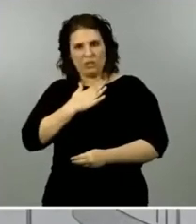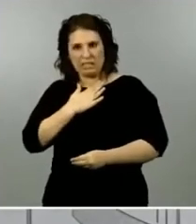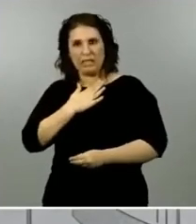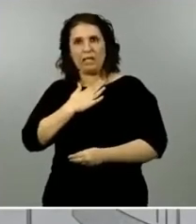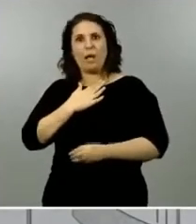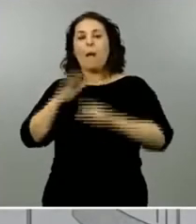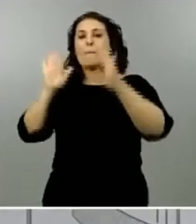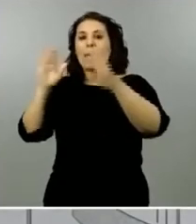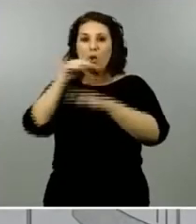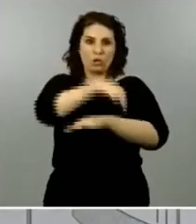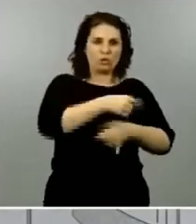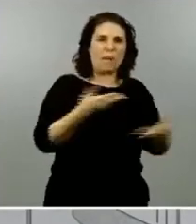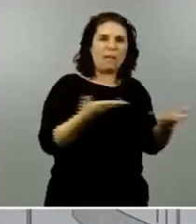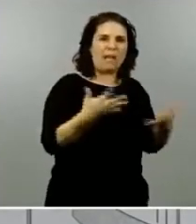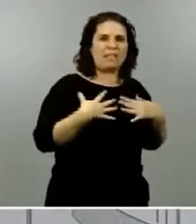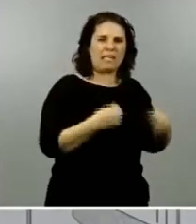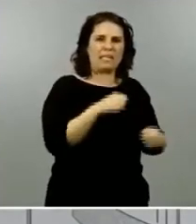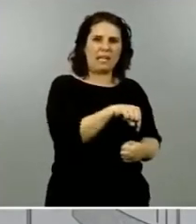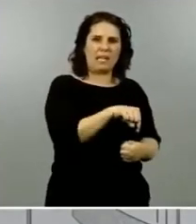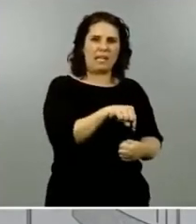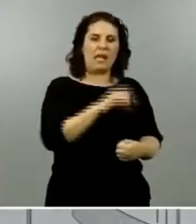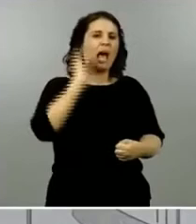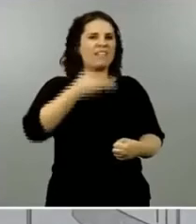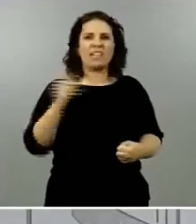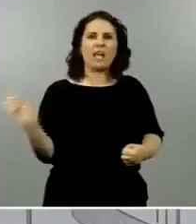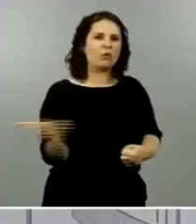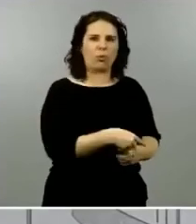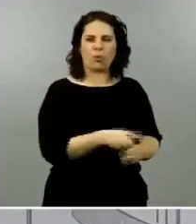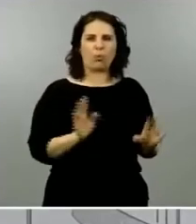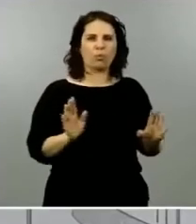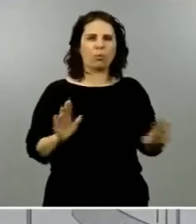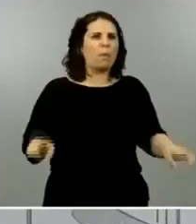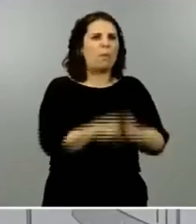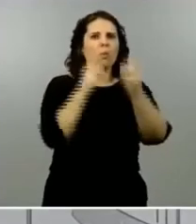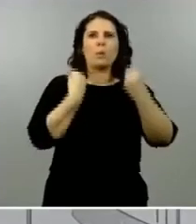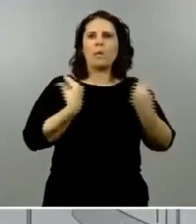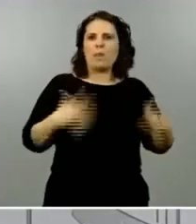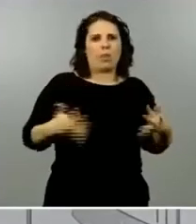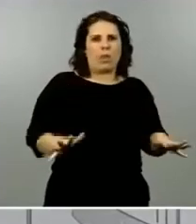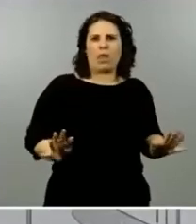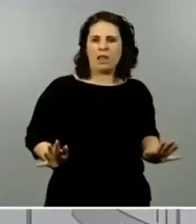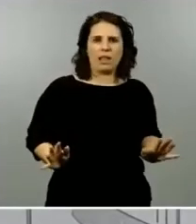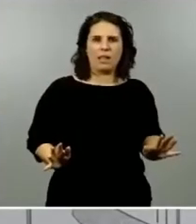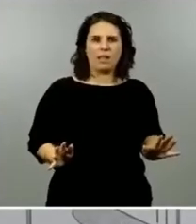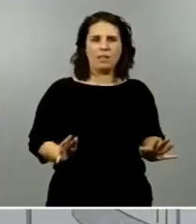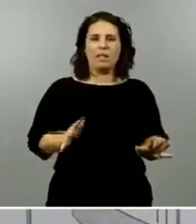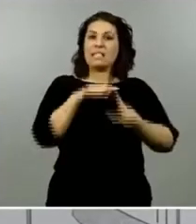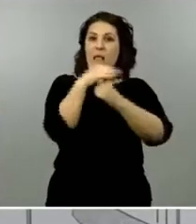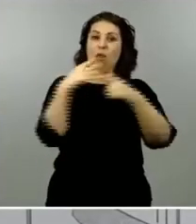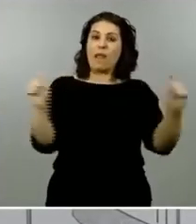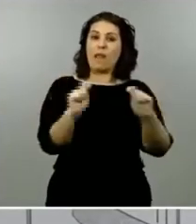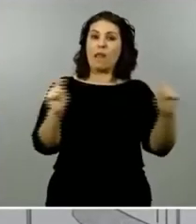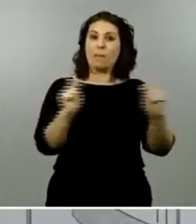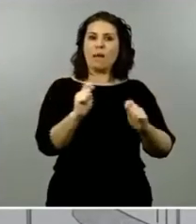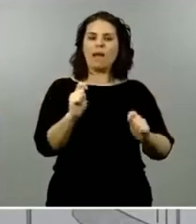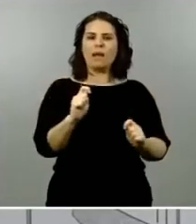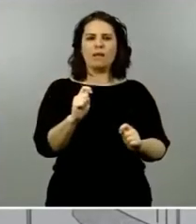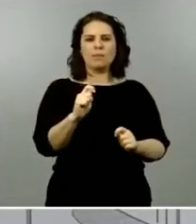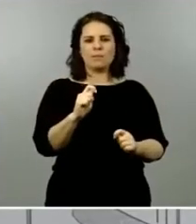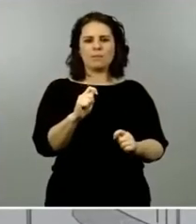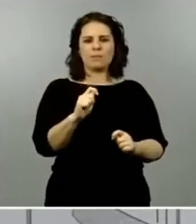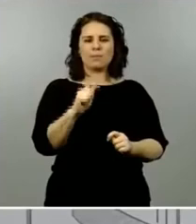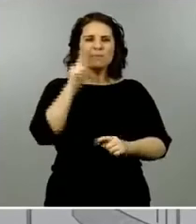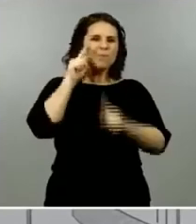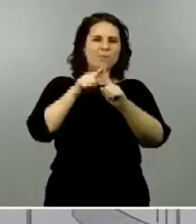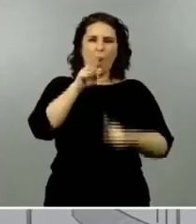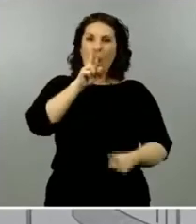emergencia sanitaria que afecta a todos por igual a todos los ciudadanos vivan donde vivan y el estado de alarma precisamente lo que ha servido es para garantizar esa